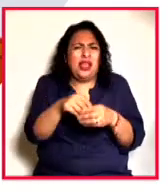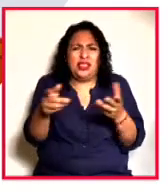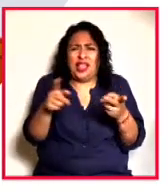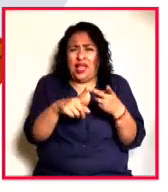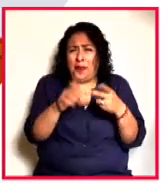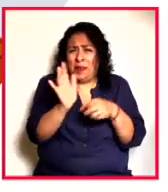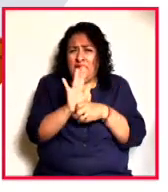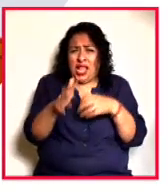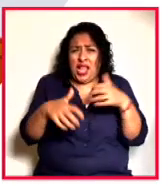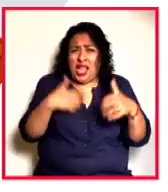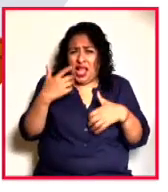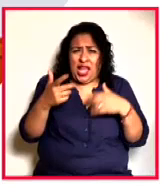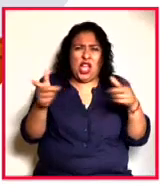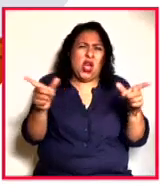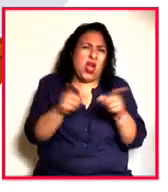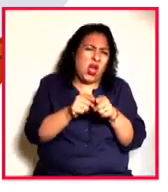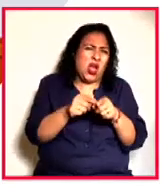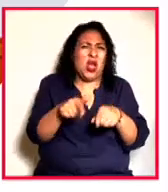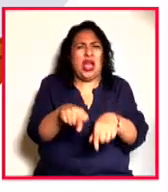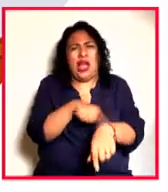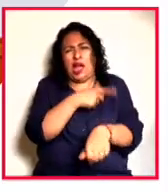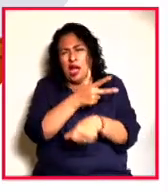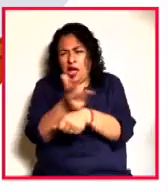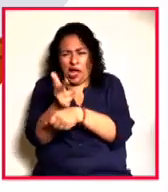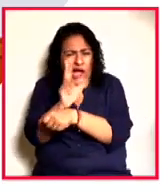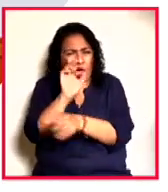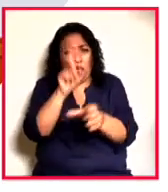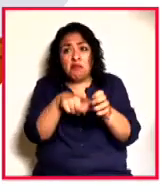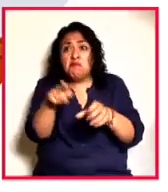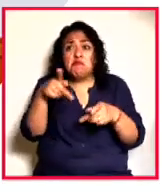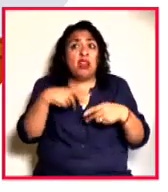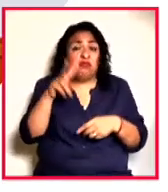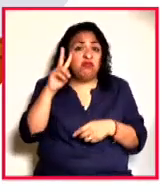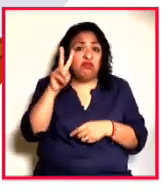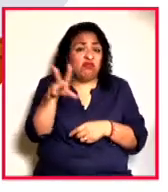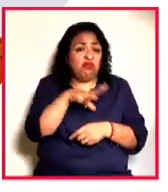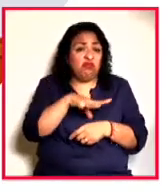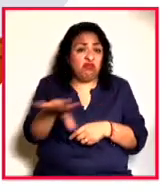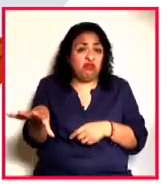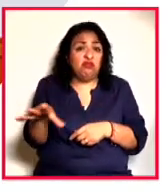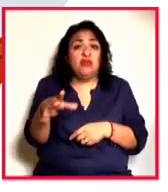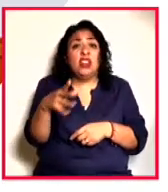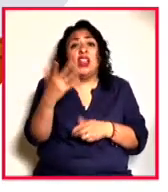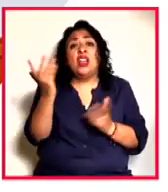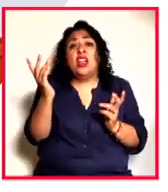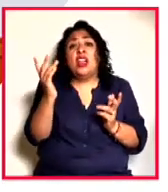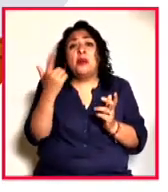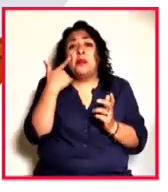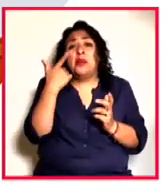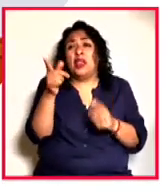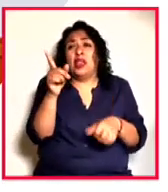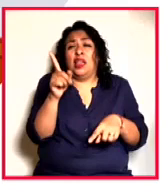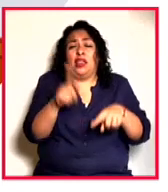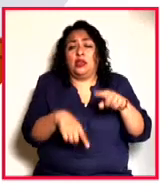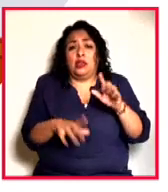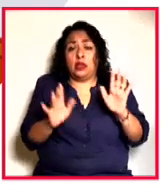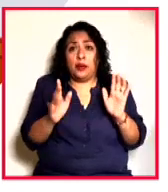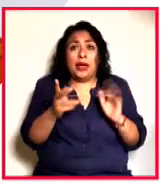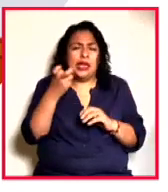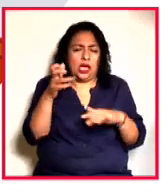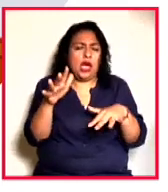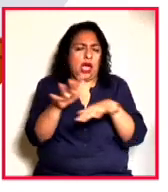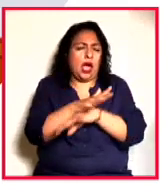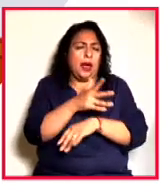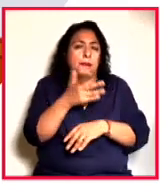inscribí todo cortos y largometrajes. La gente no las veía, ¿no? Veía a un desnudo masculino y le quitaba y ya no las veía. Eso ha cambiado